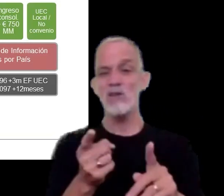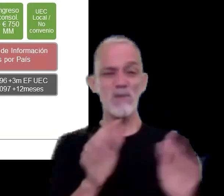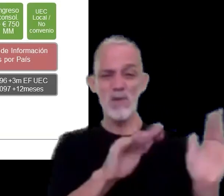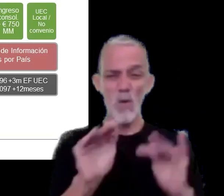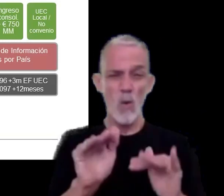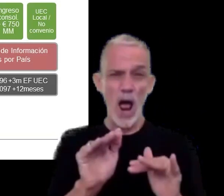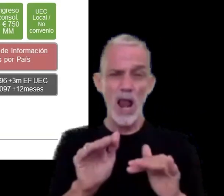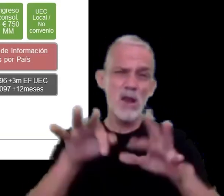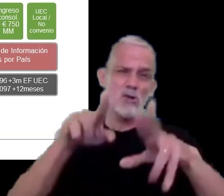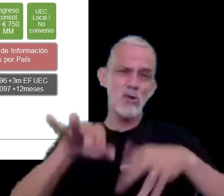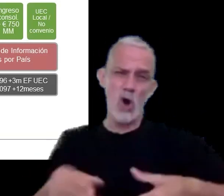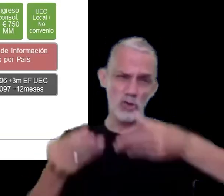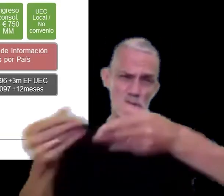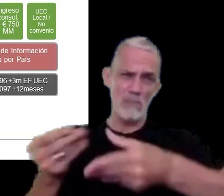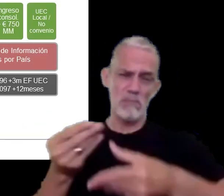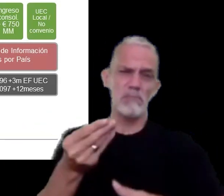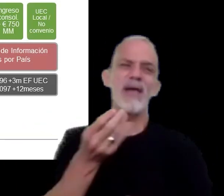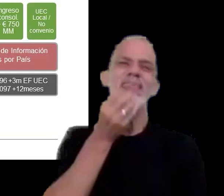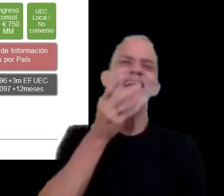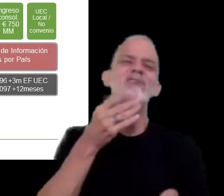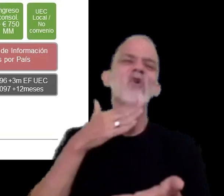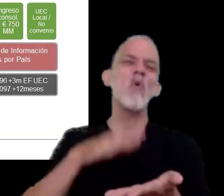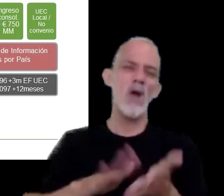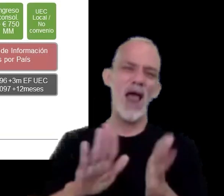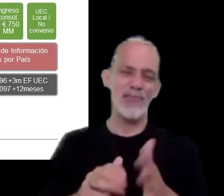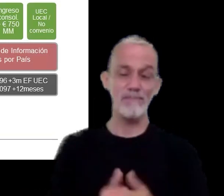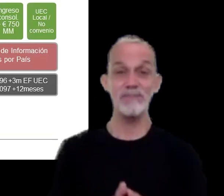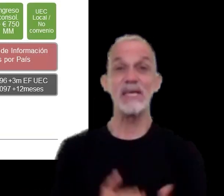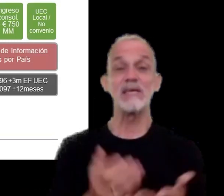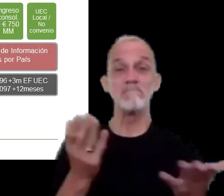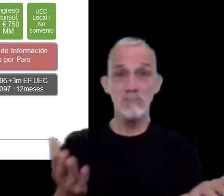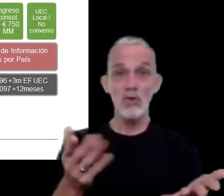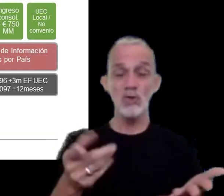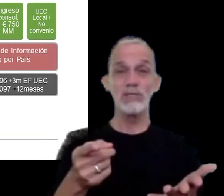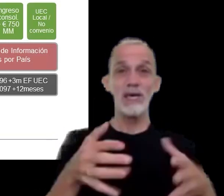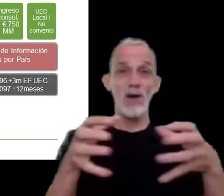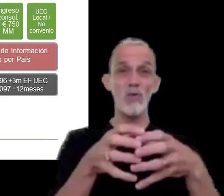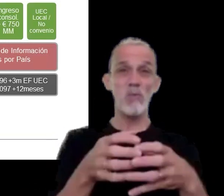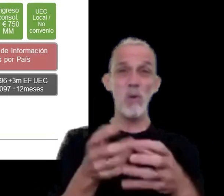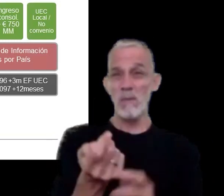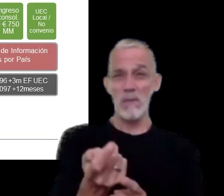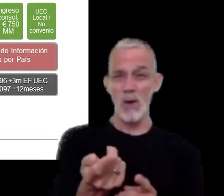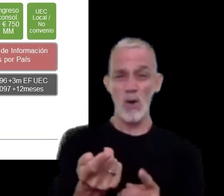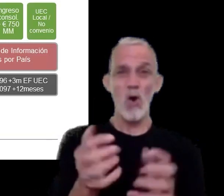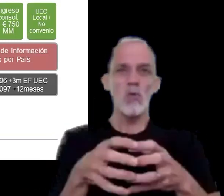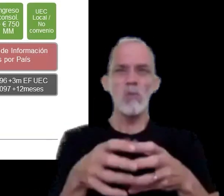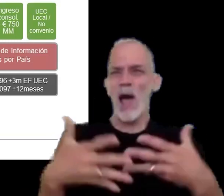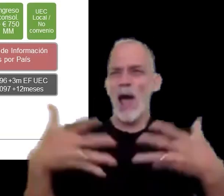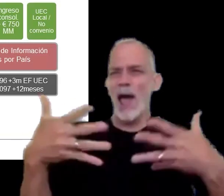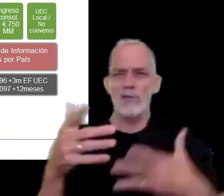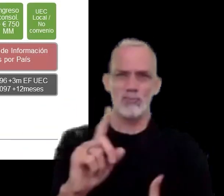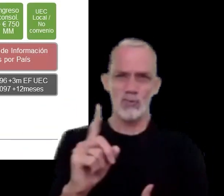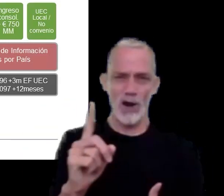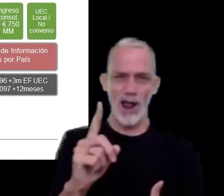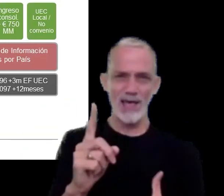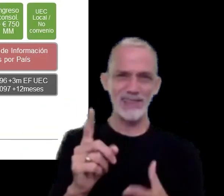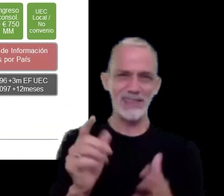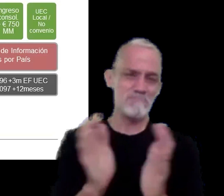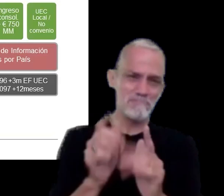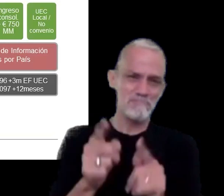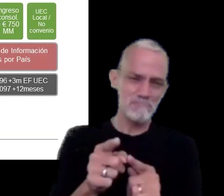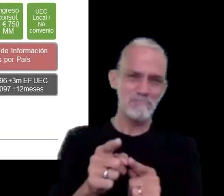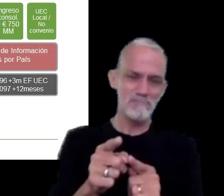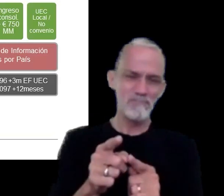en algún punto permitiendo a contribuyentes de grupos pequeños o de grupos que por su